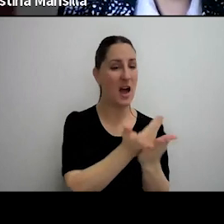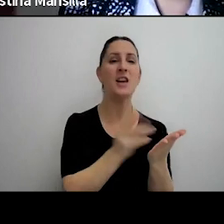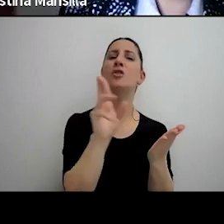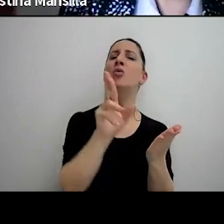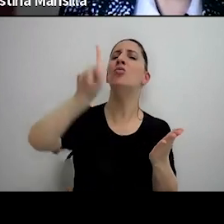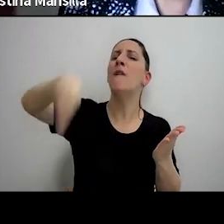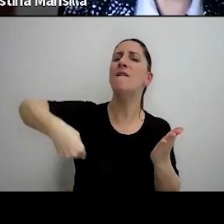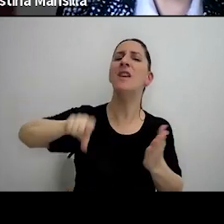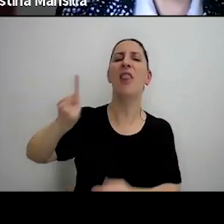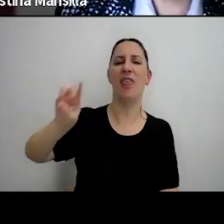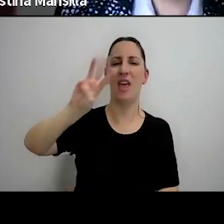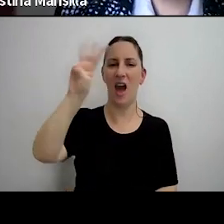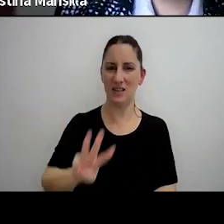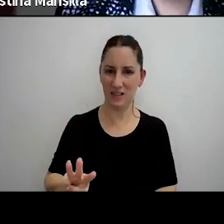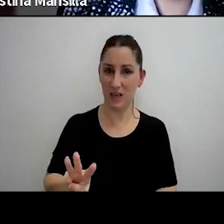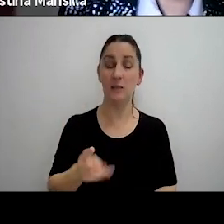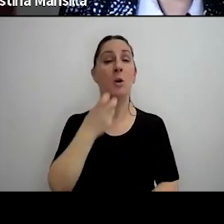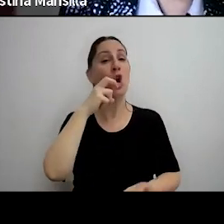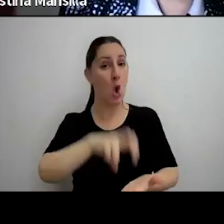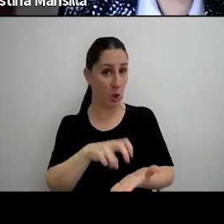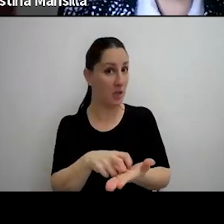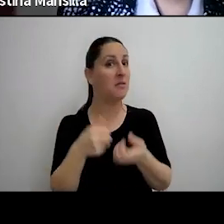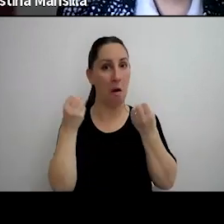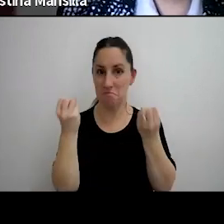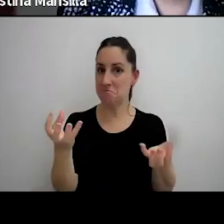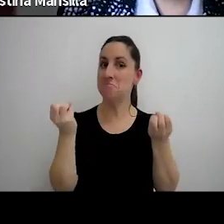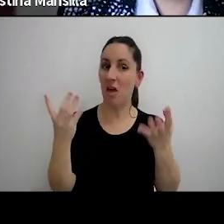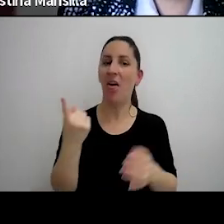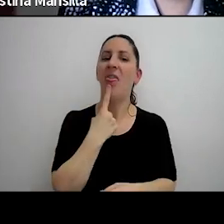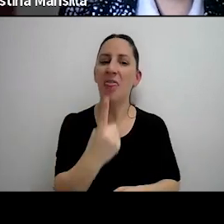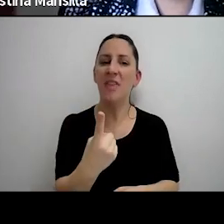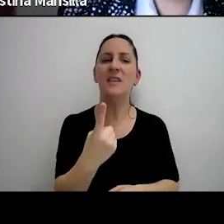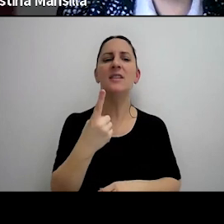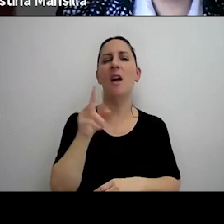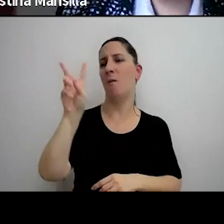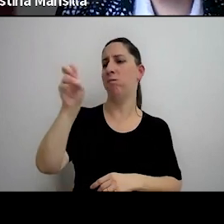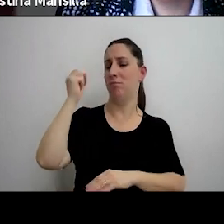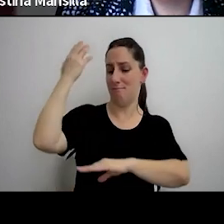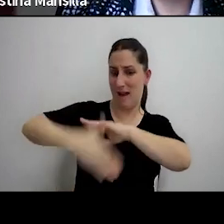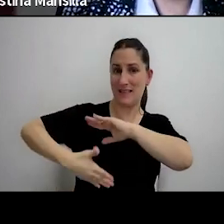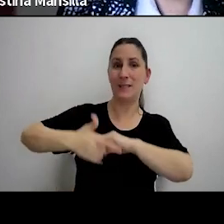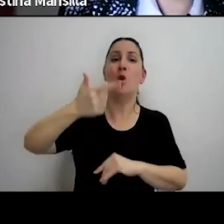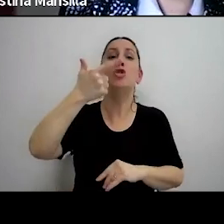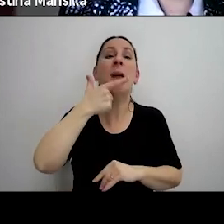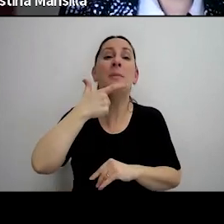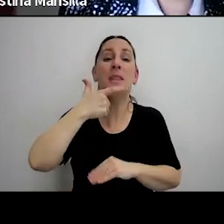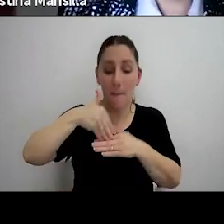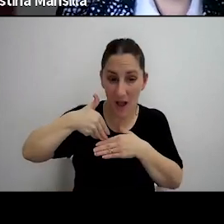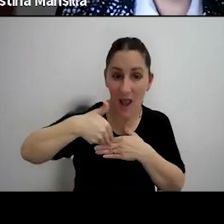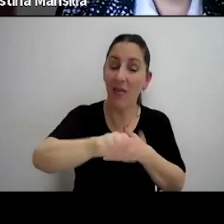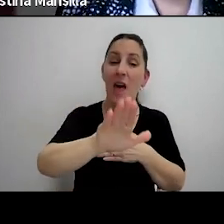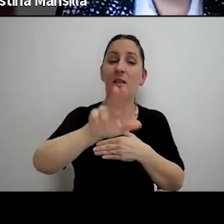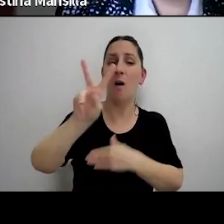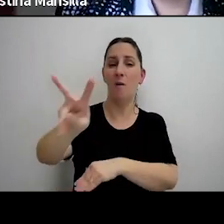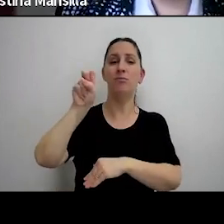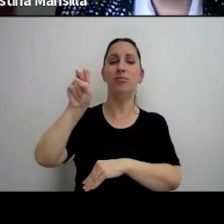que una buena noticia establece que el haber máximo a partir de septiembre será